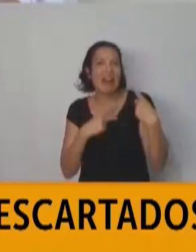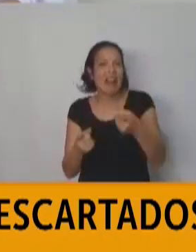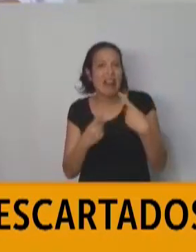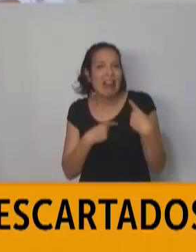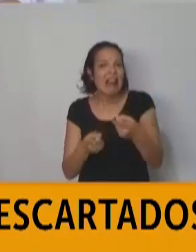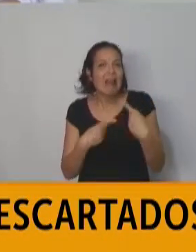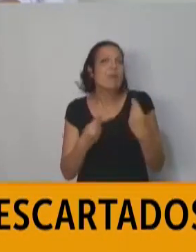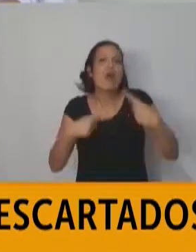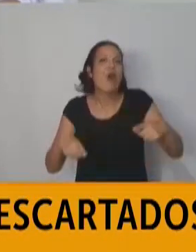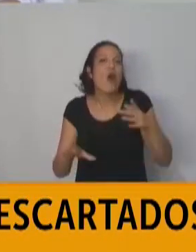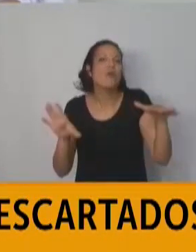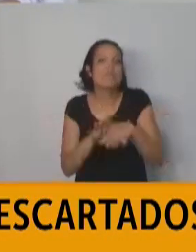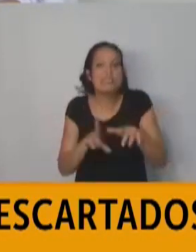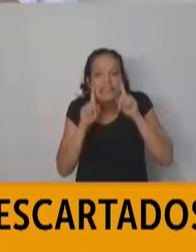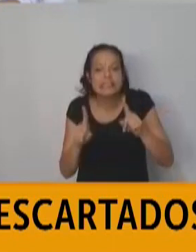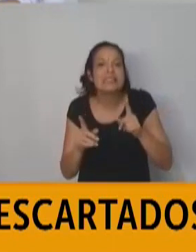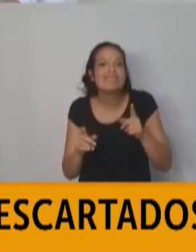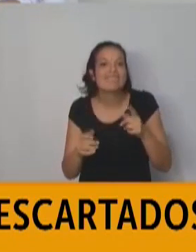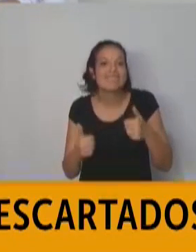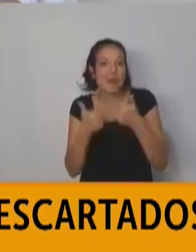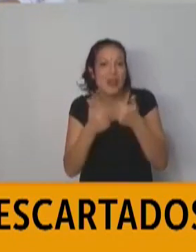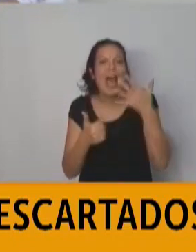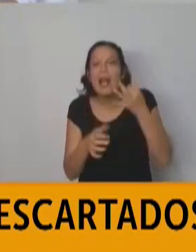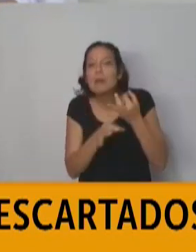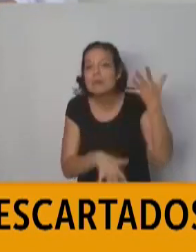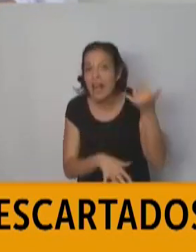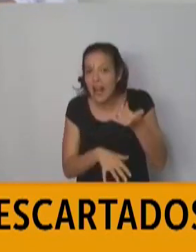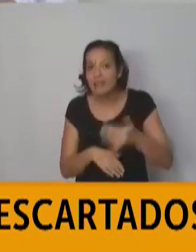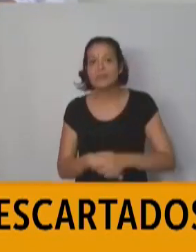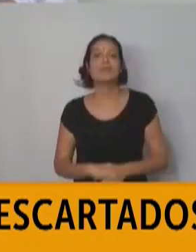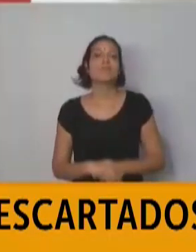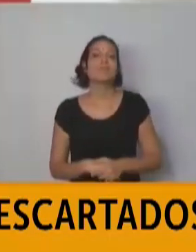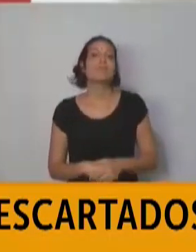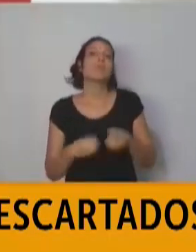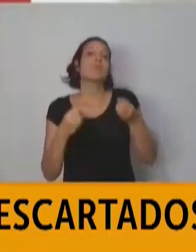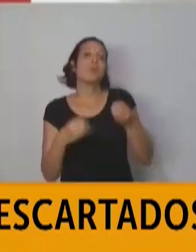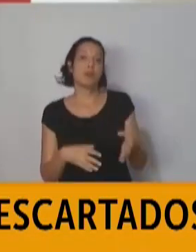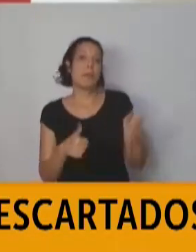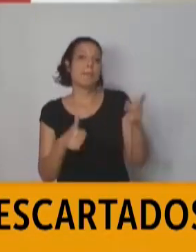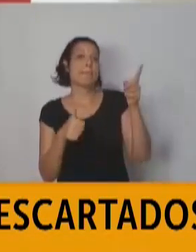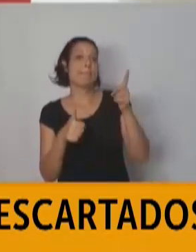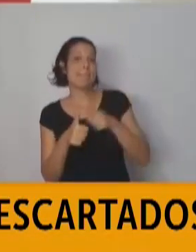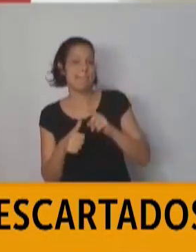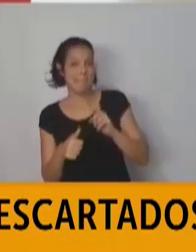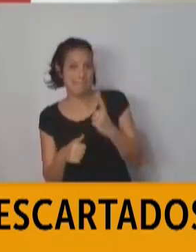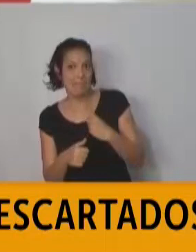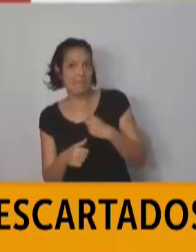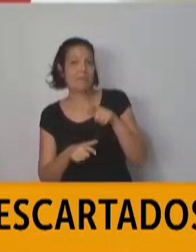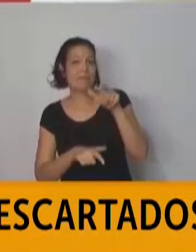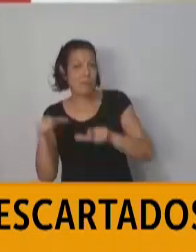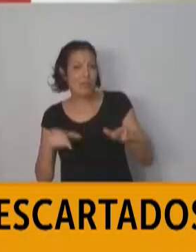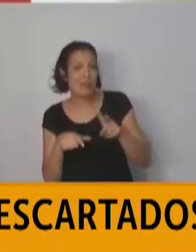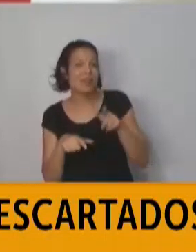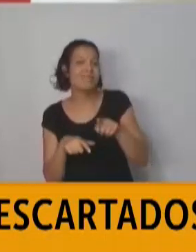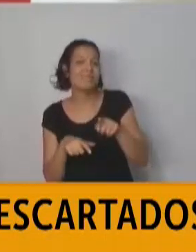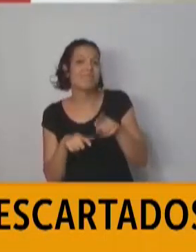determinadas atenciones, ¿tendrán alguna disposición especial? Bueno, en primer lugar, los pacientes, las personas